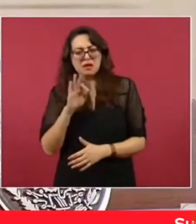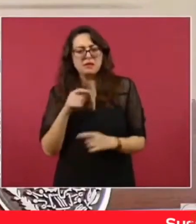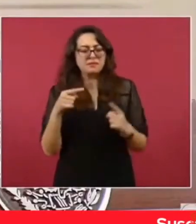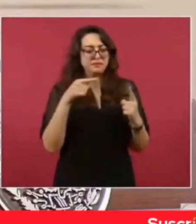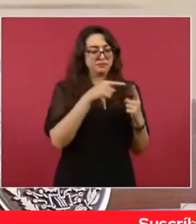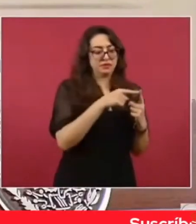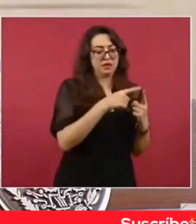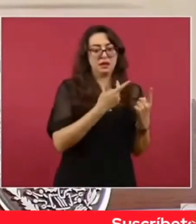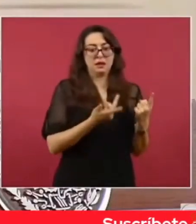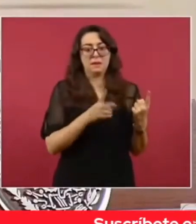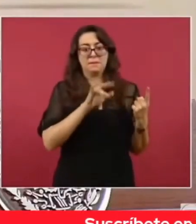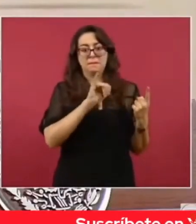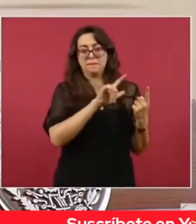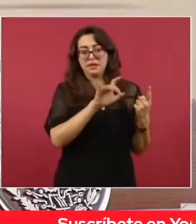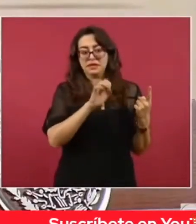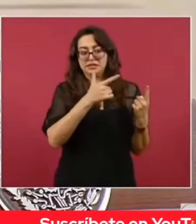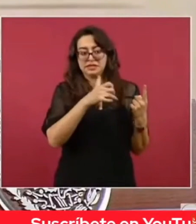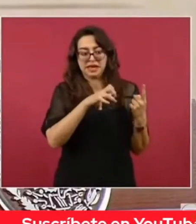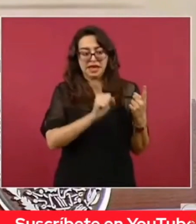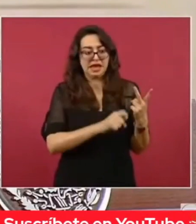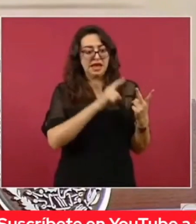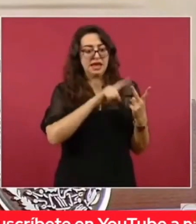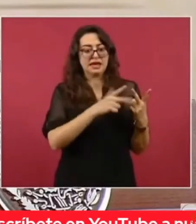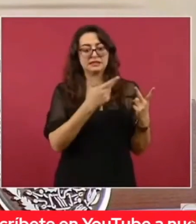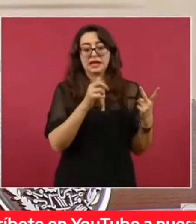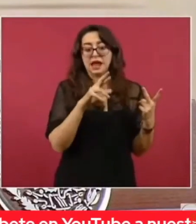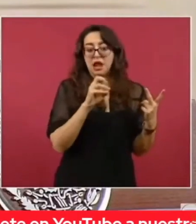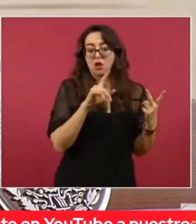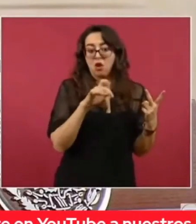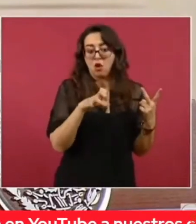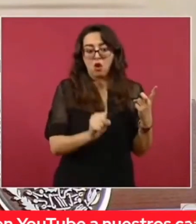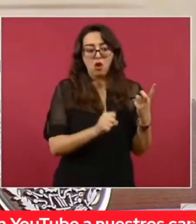don Jesús Reyes Heroles,